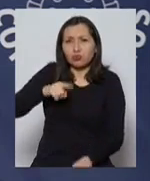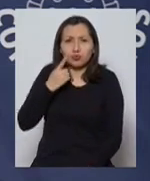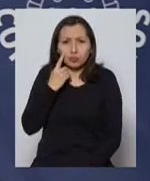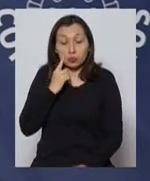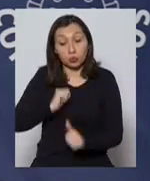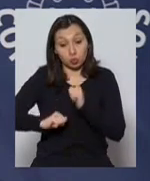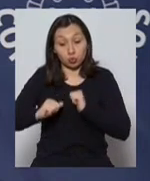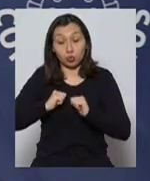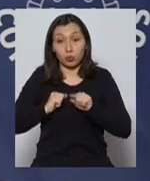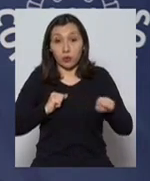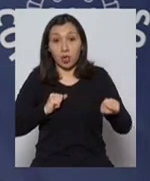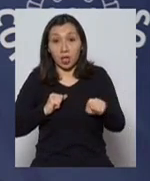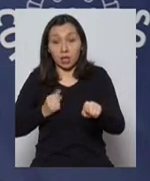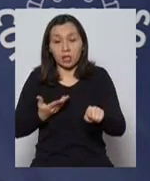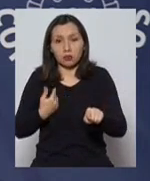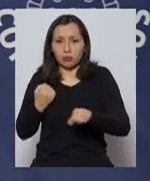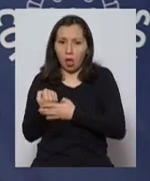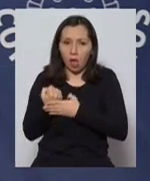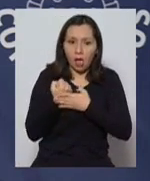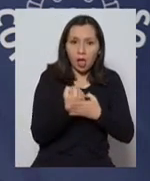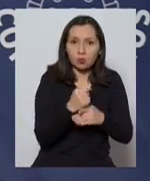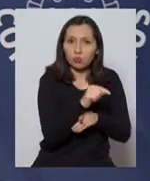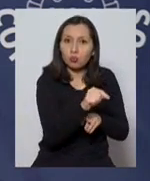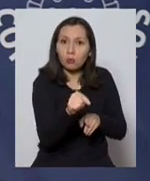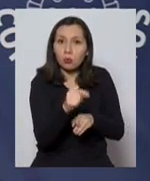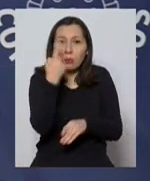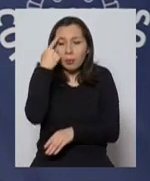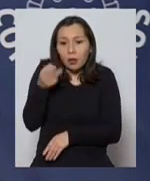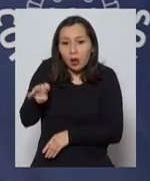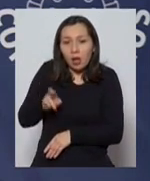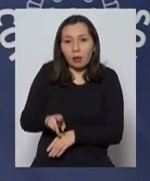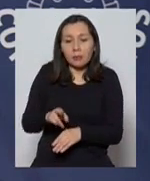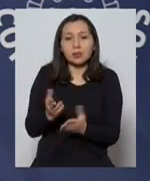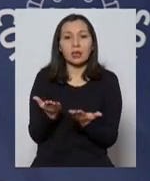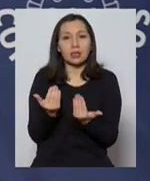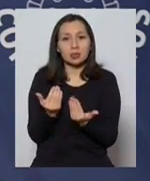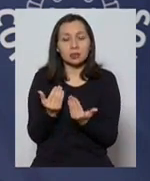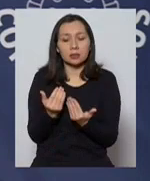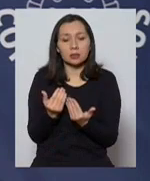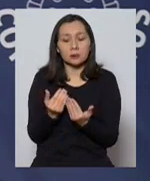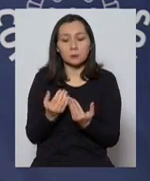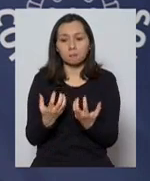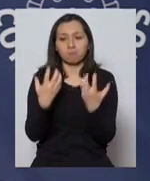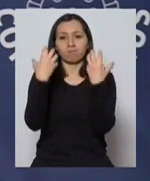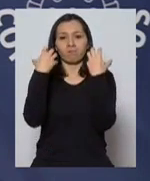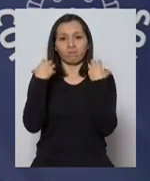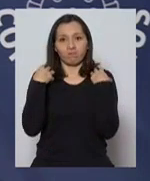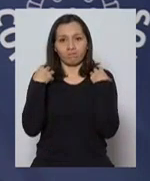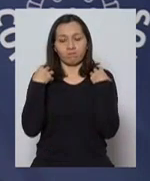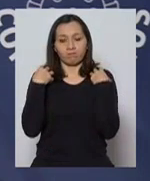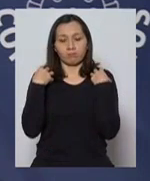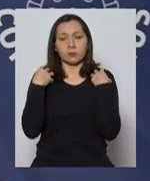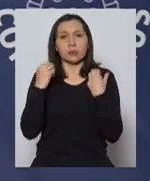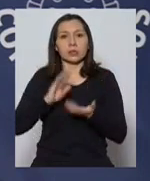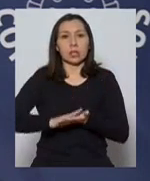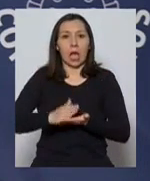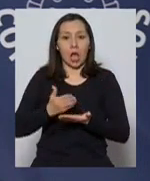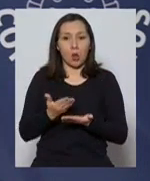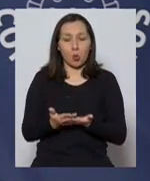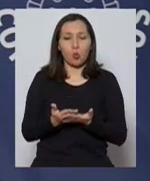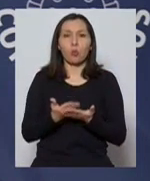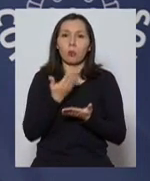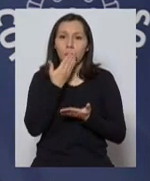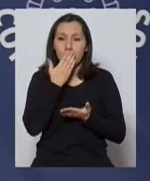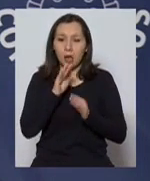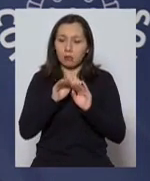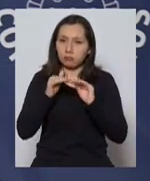que sufrimos con ellos, que vamos en ayuda de ellos, pero que, insisto, necesitamos tomar y manejar desde el punto de vista sanitario en una